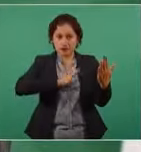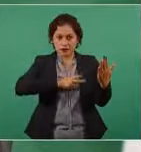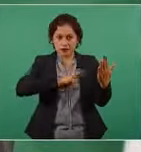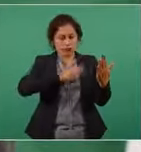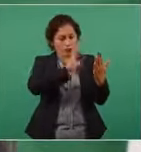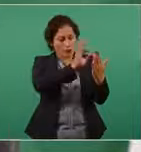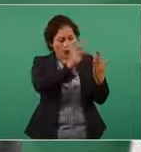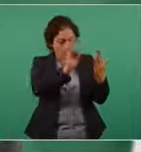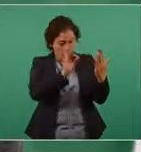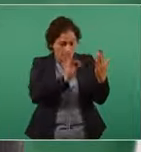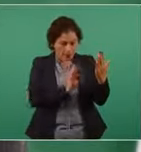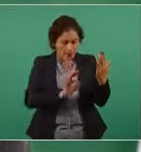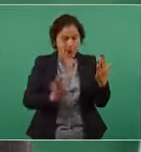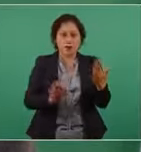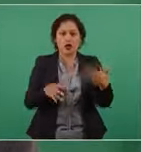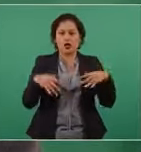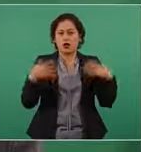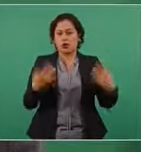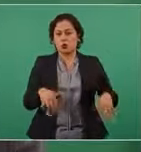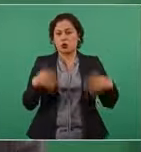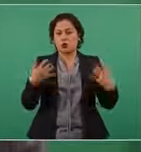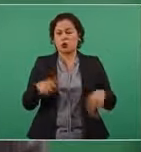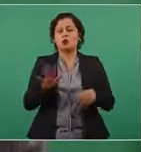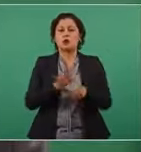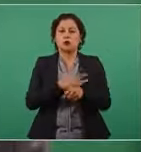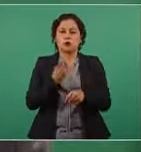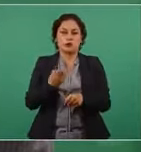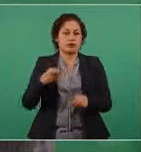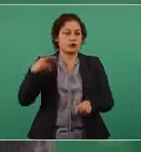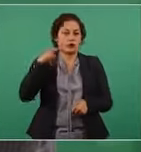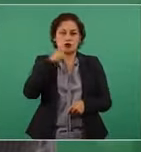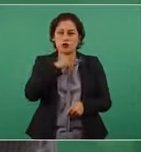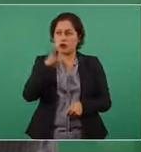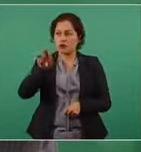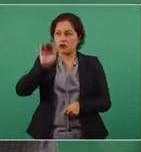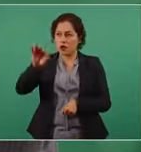la intervención rápida.